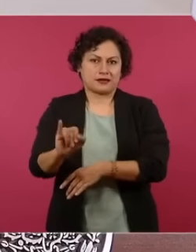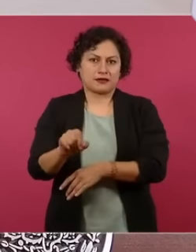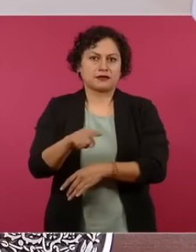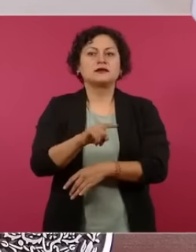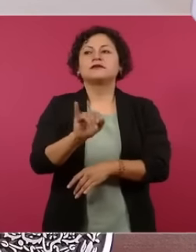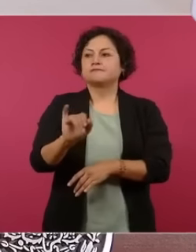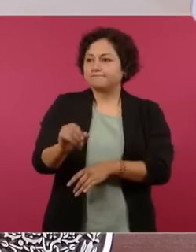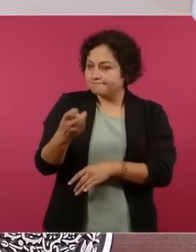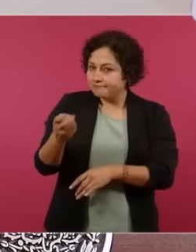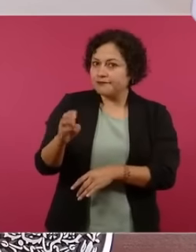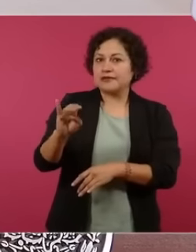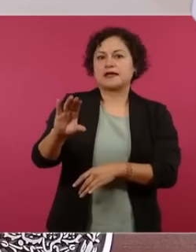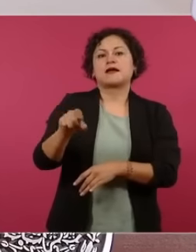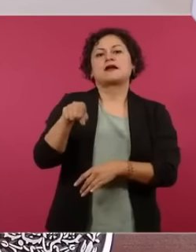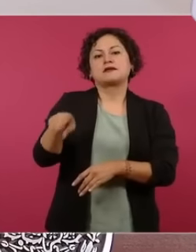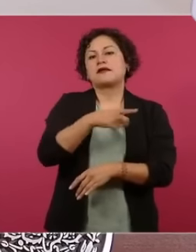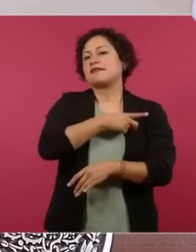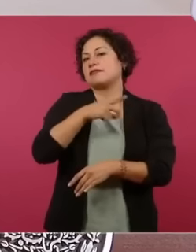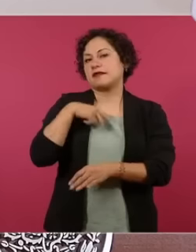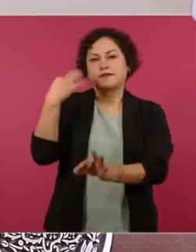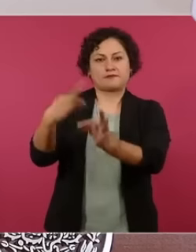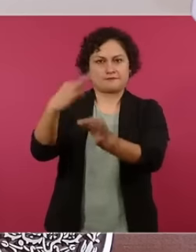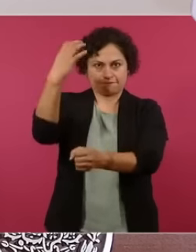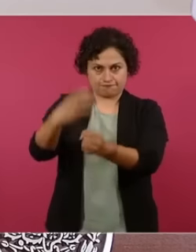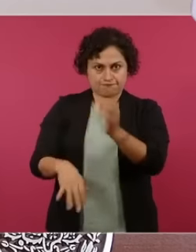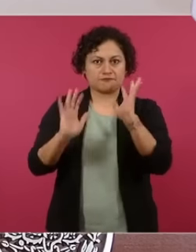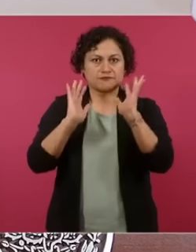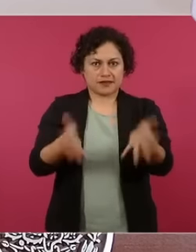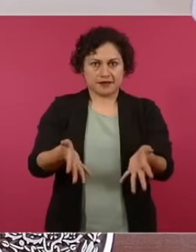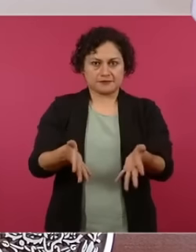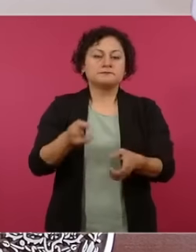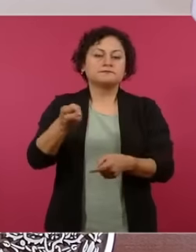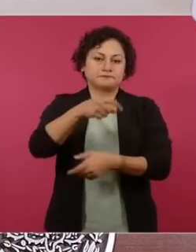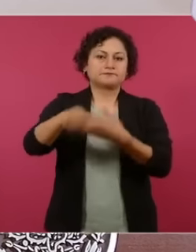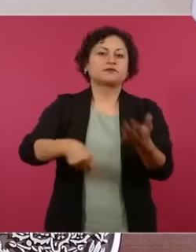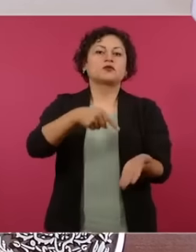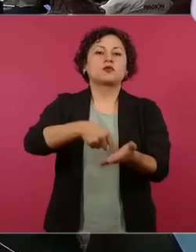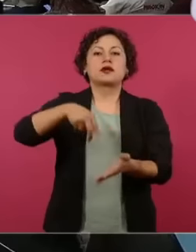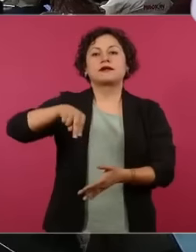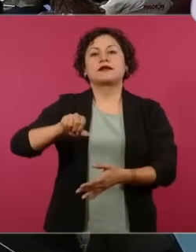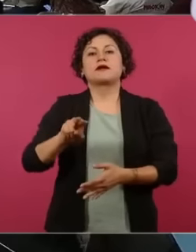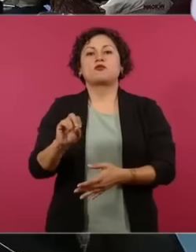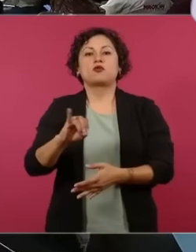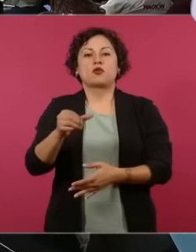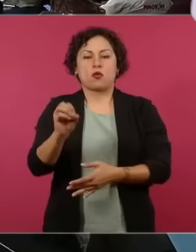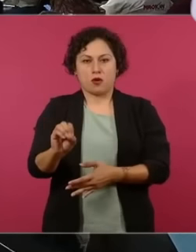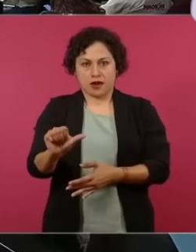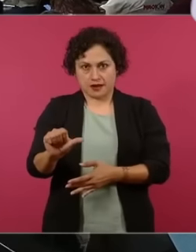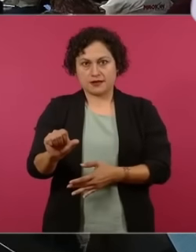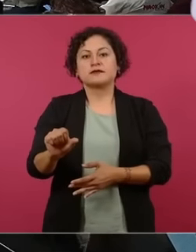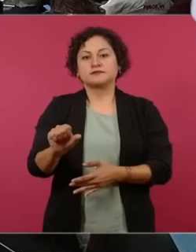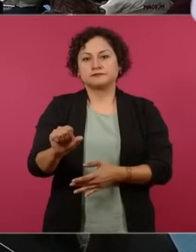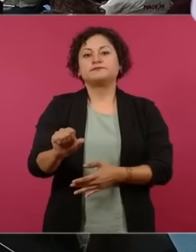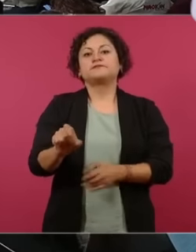para todos aquellos que se encuentran activos a pesar de la veda electoral miren es importante destacar que